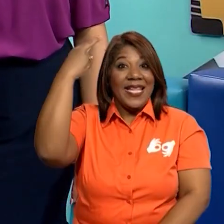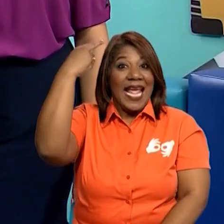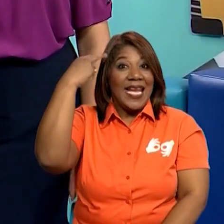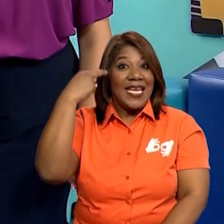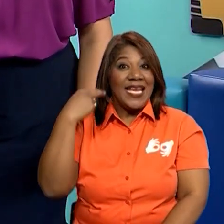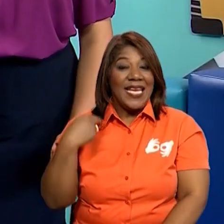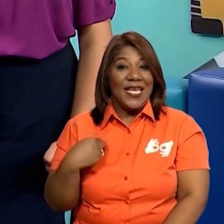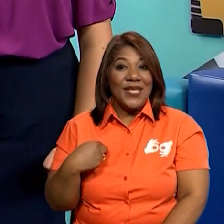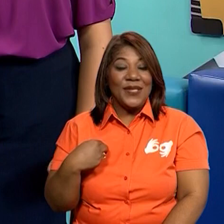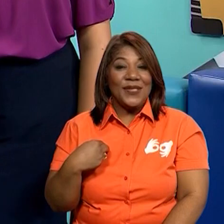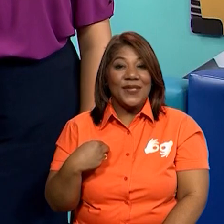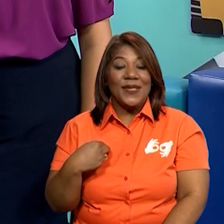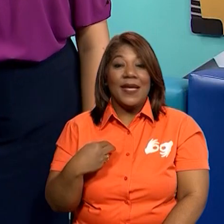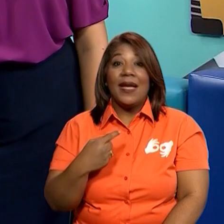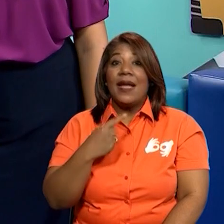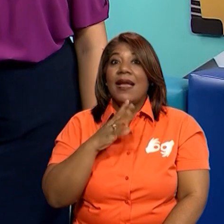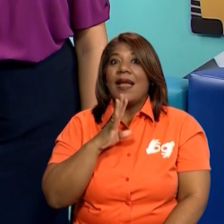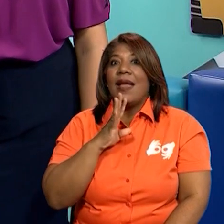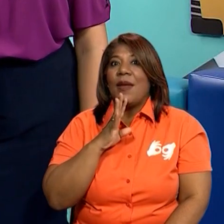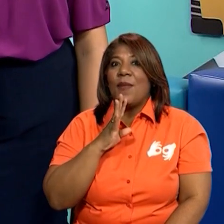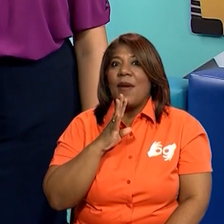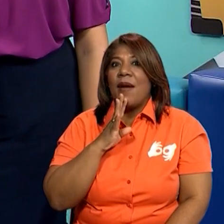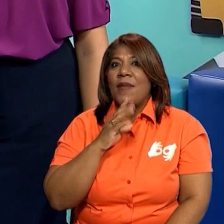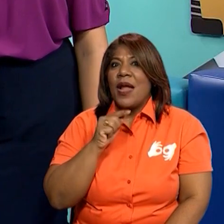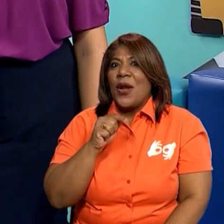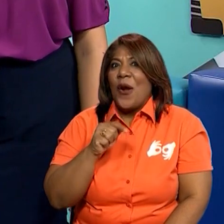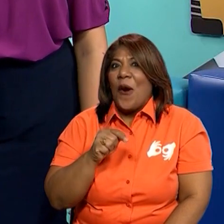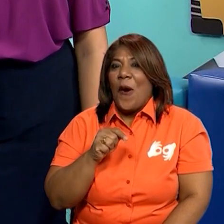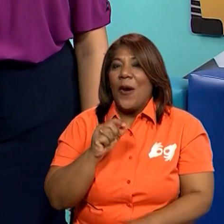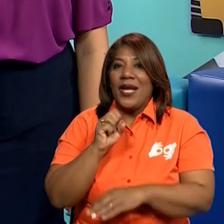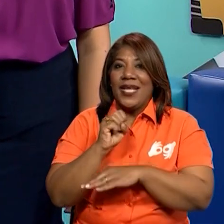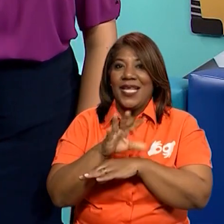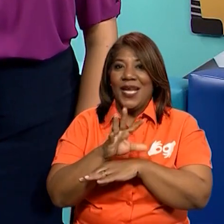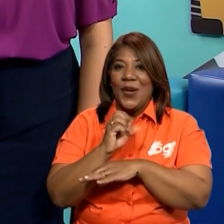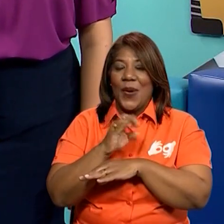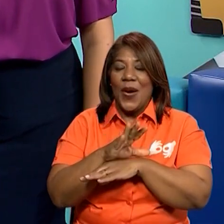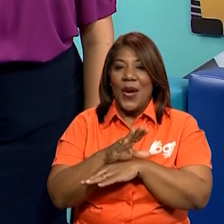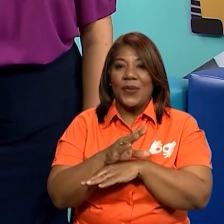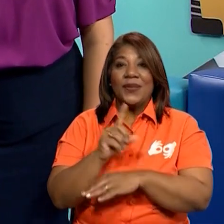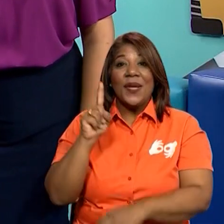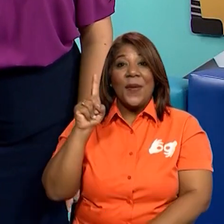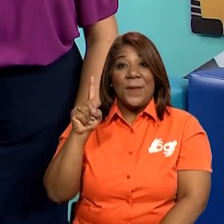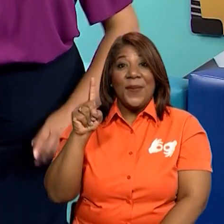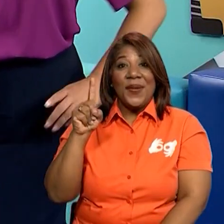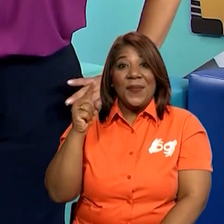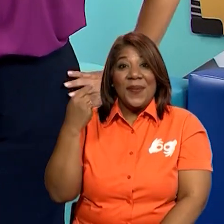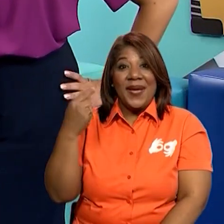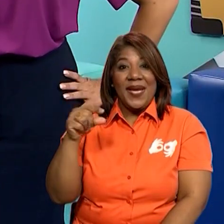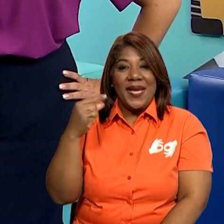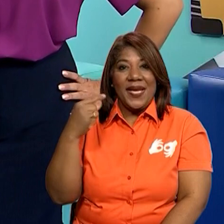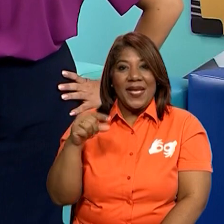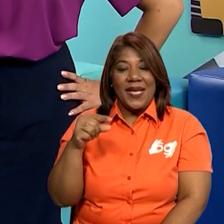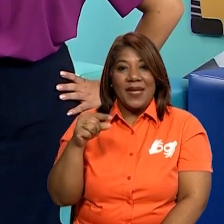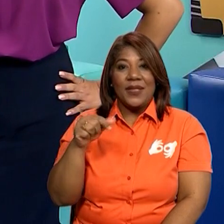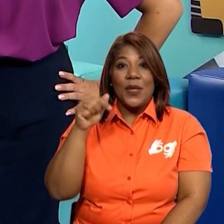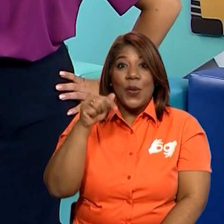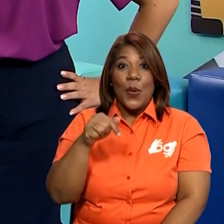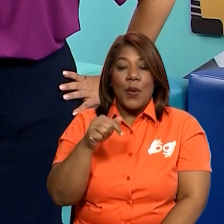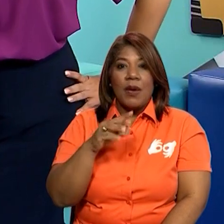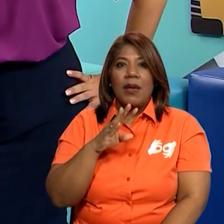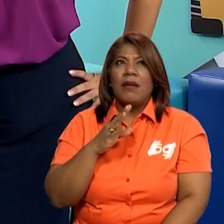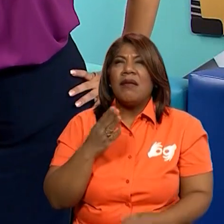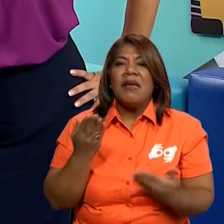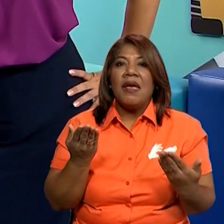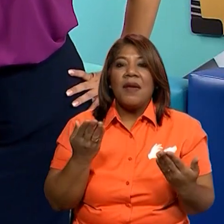les va a hablar un poco de los ajustes razonables de primer grado. Hoy vamos a hablar un poco